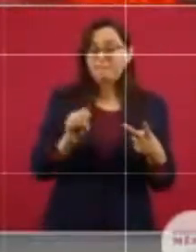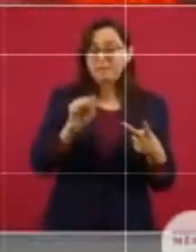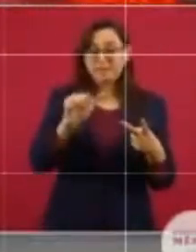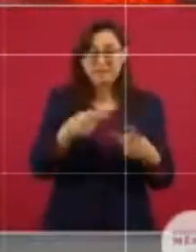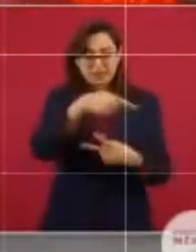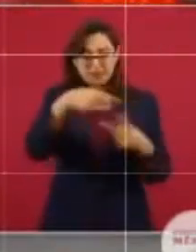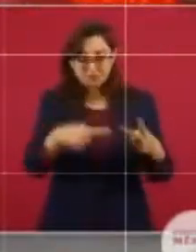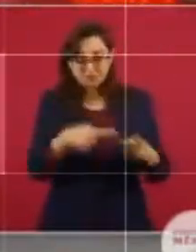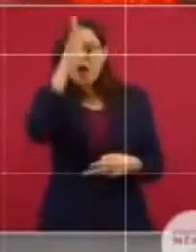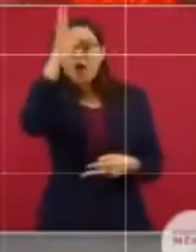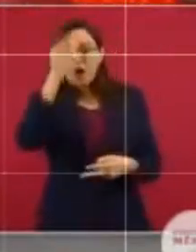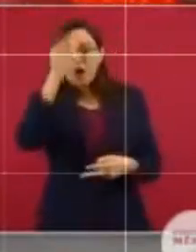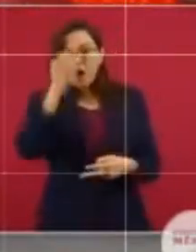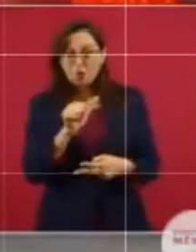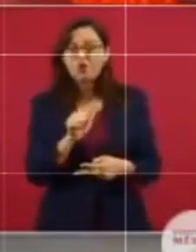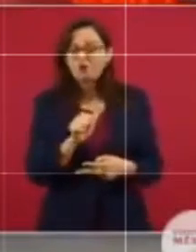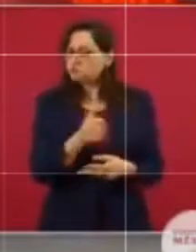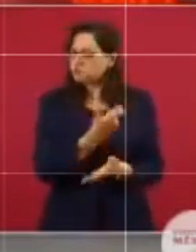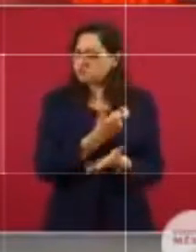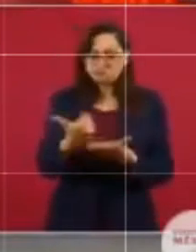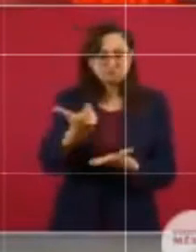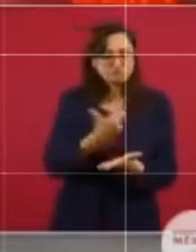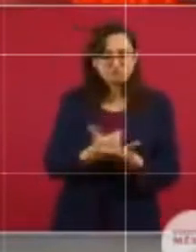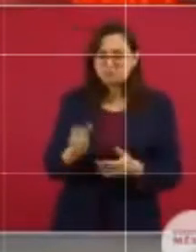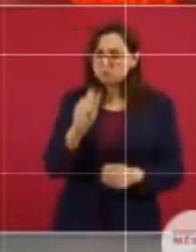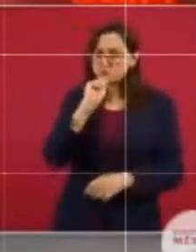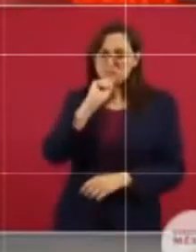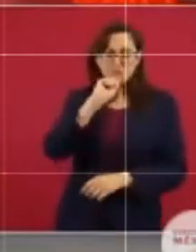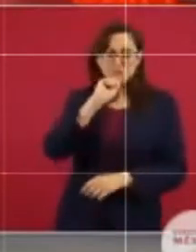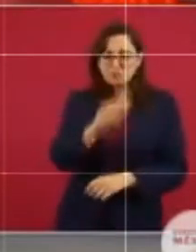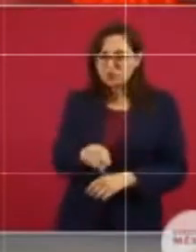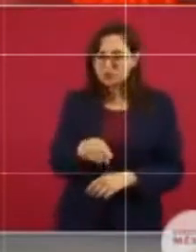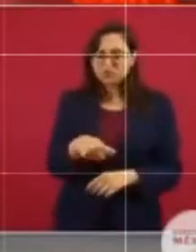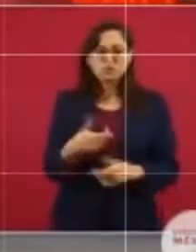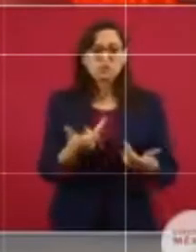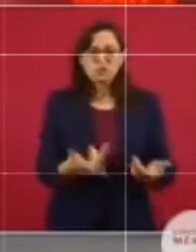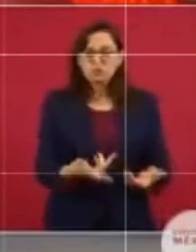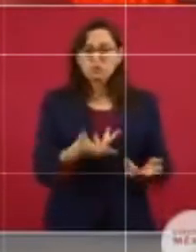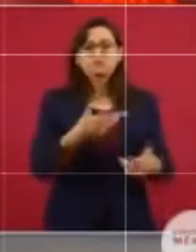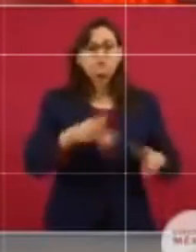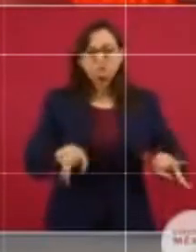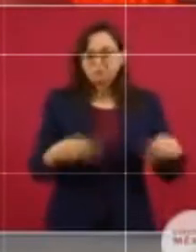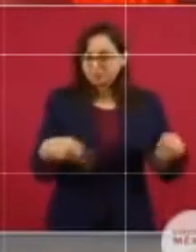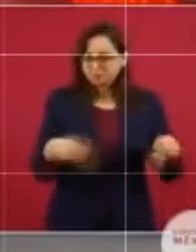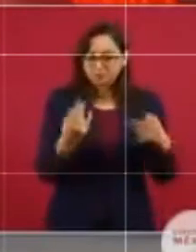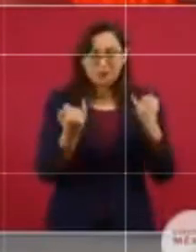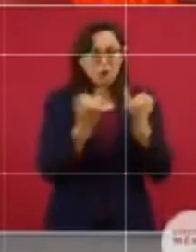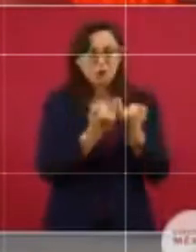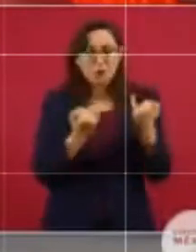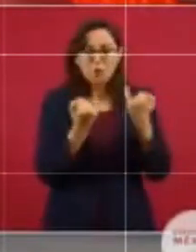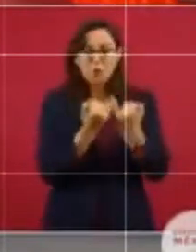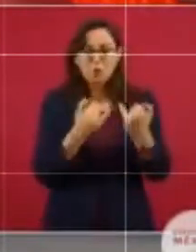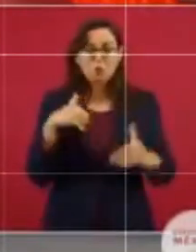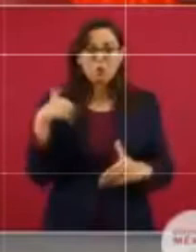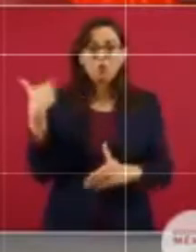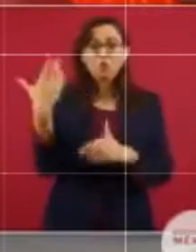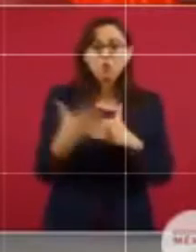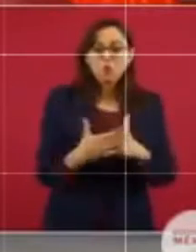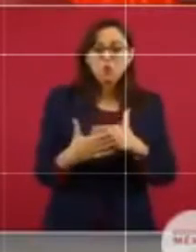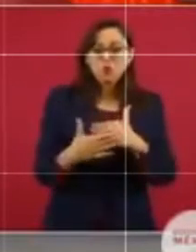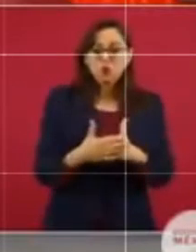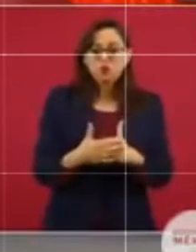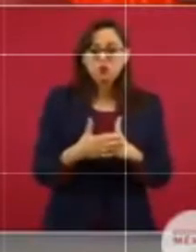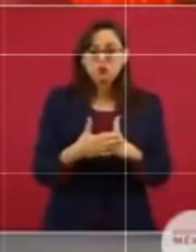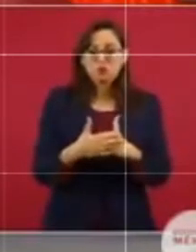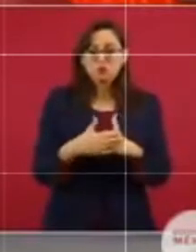garantizaron mantener sin cambio su precio de venta a los productores de tortilla, durante los próximos 60